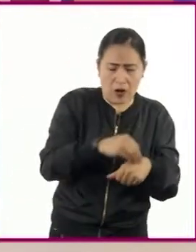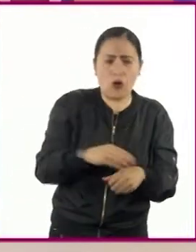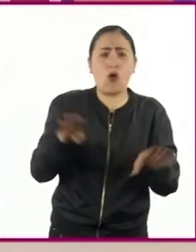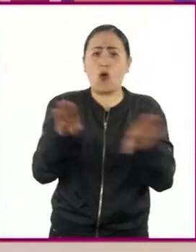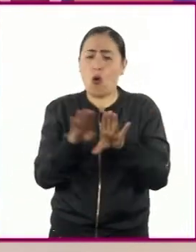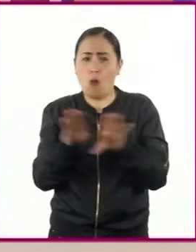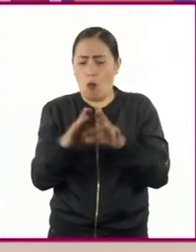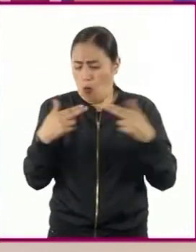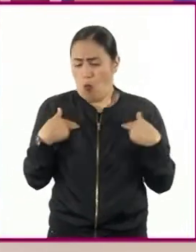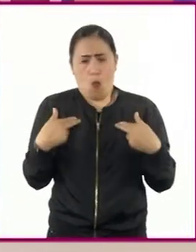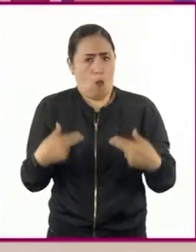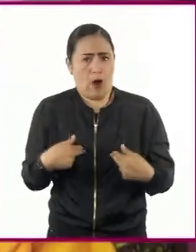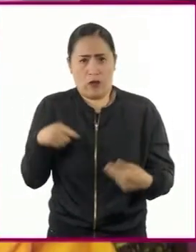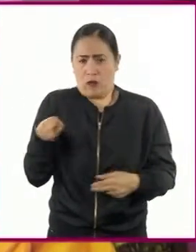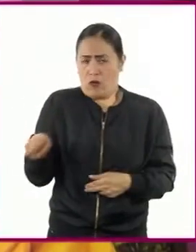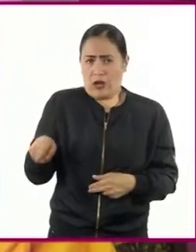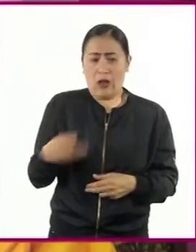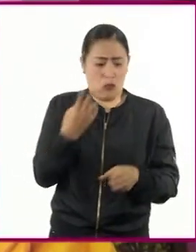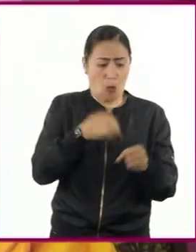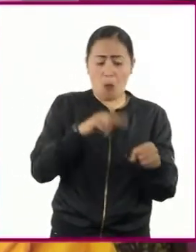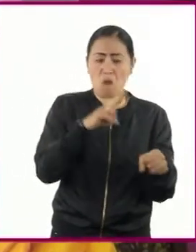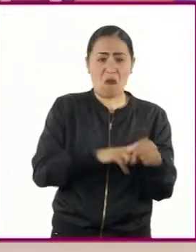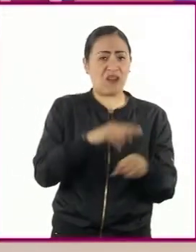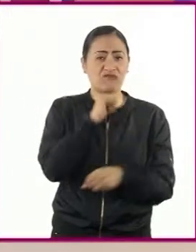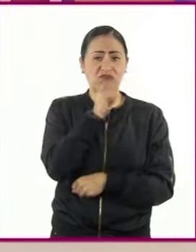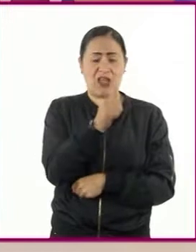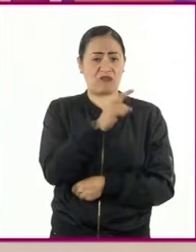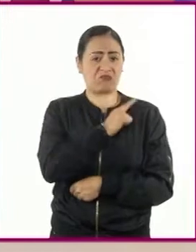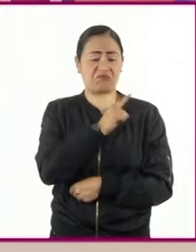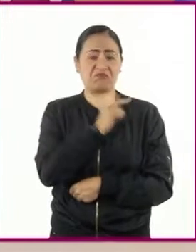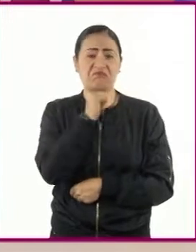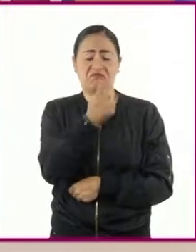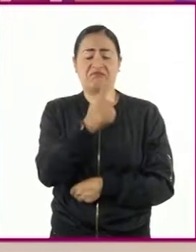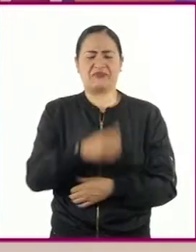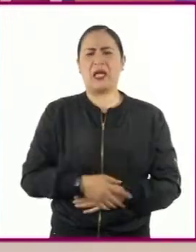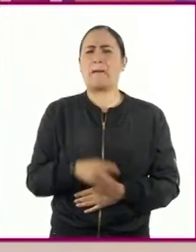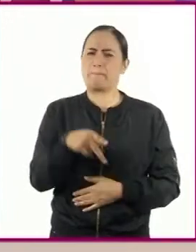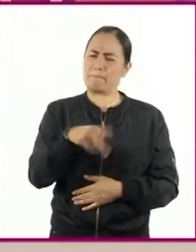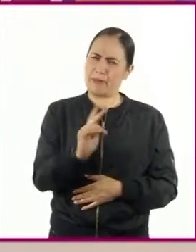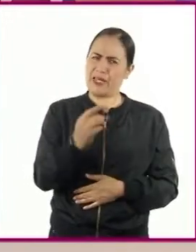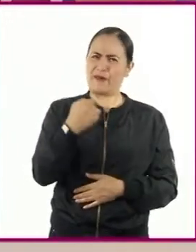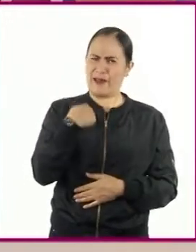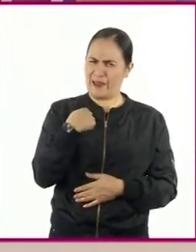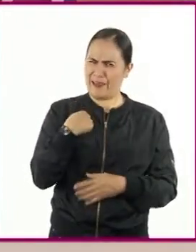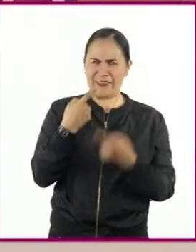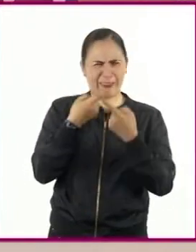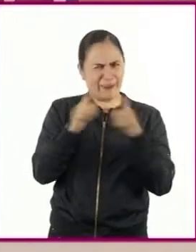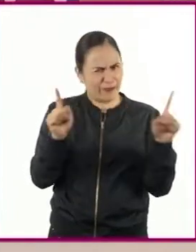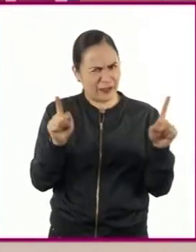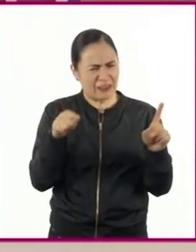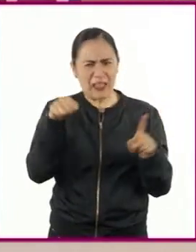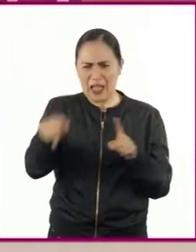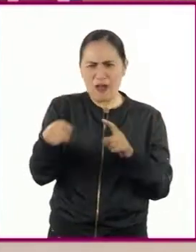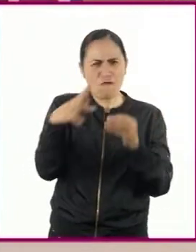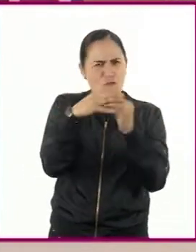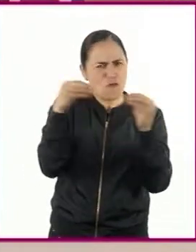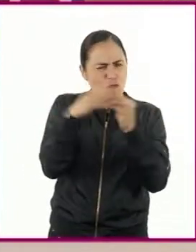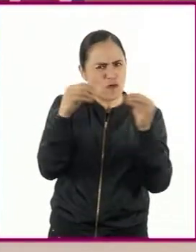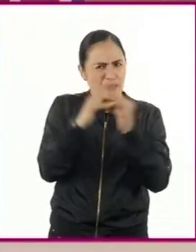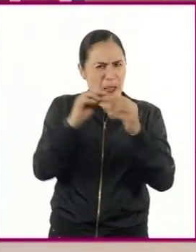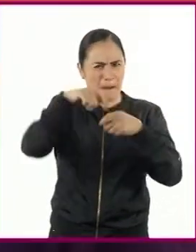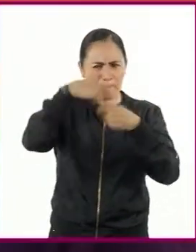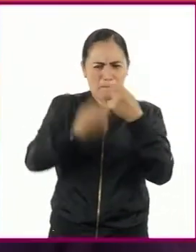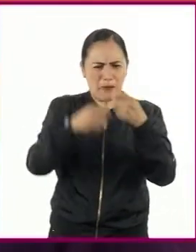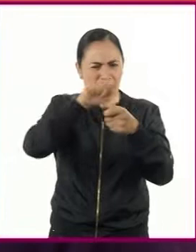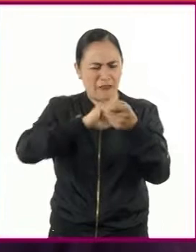humano, y creen que no se da de manera natural. Me queda claro cómo esta fruta al paso del tiempo cambió